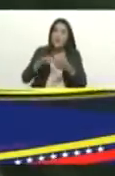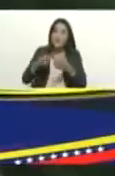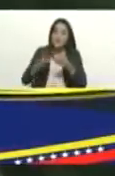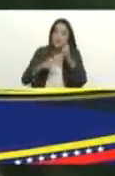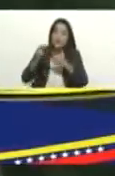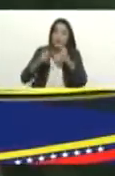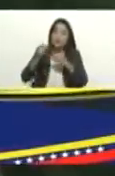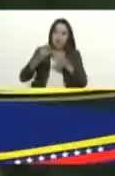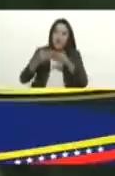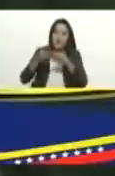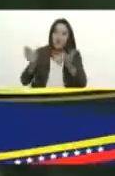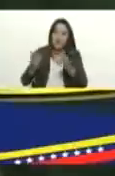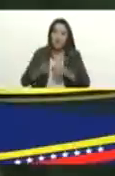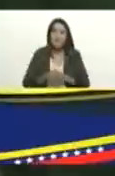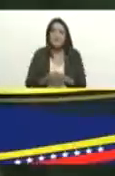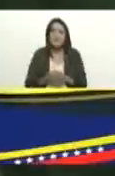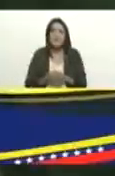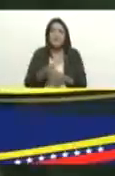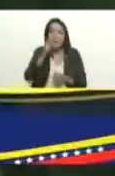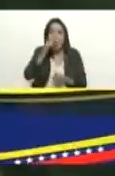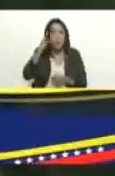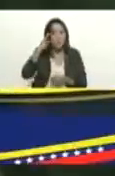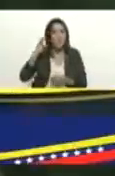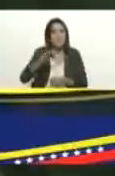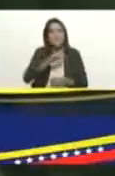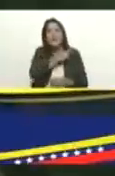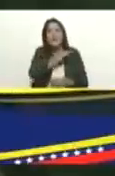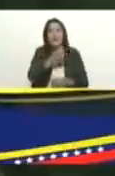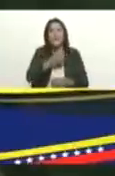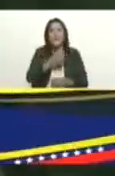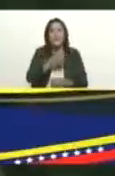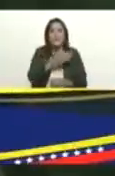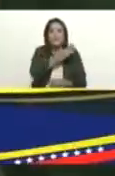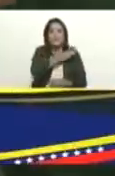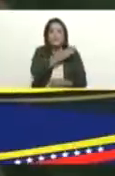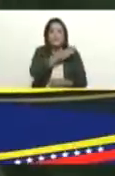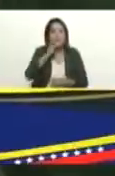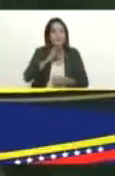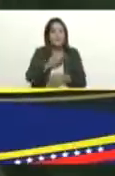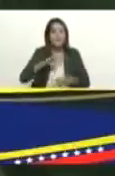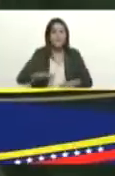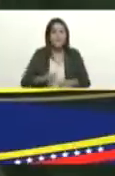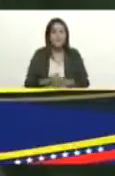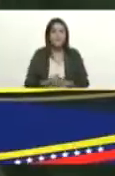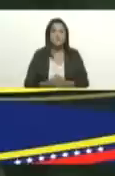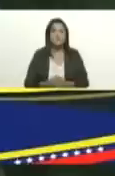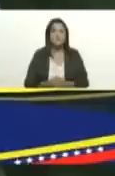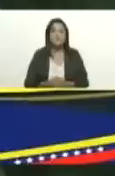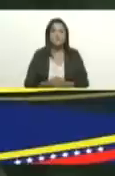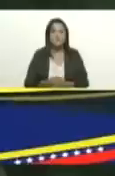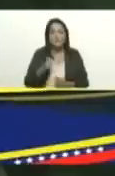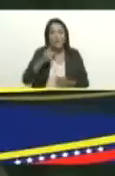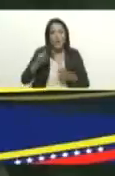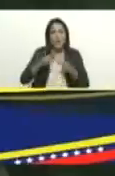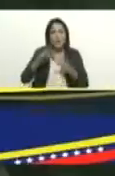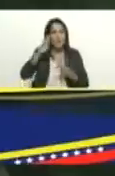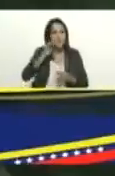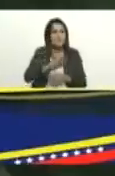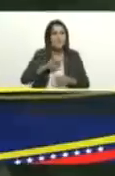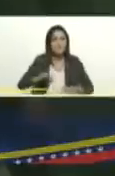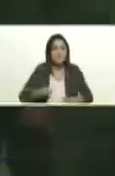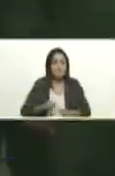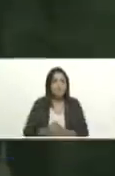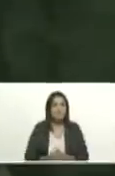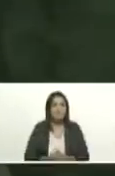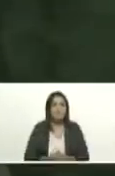Ramírez nos acompaña también el comandante de la red y mayor general Winder González Urdanete y nuestro comandante de SODI general de división Omar Pérez La